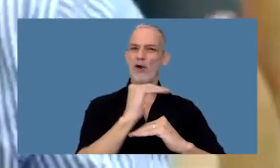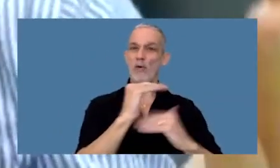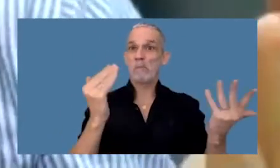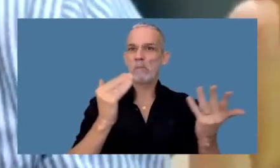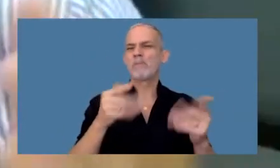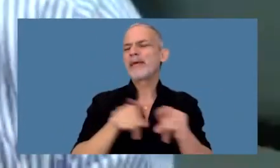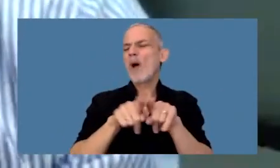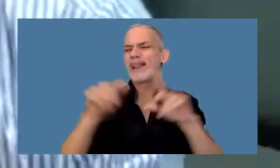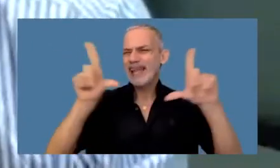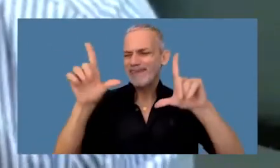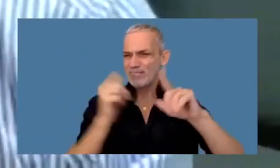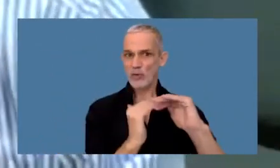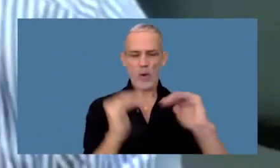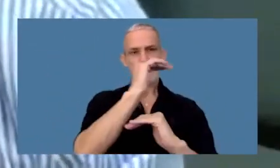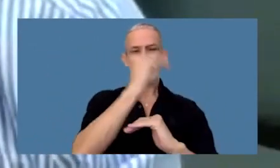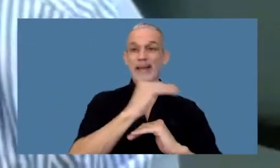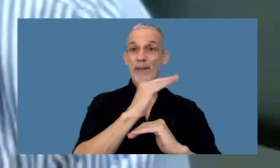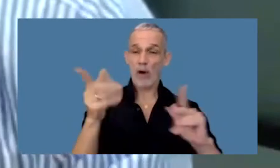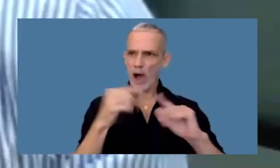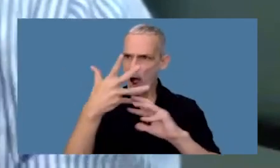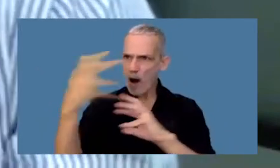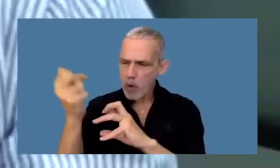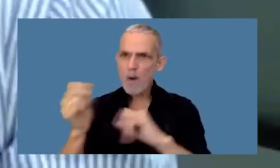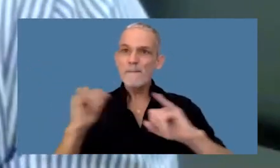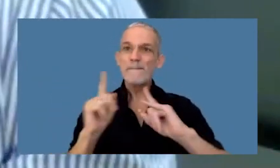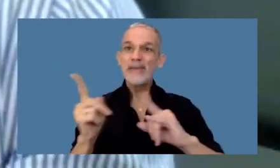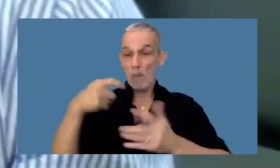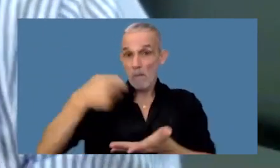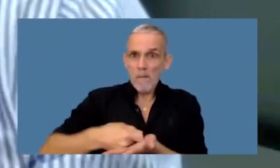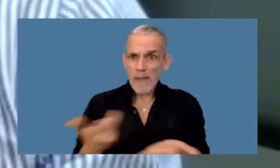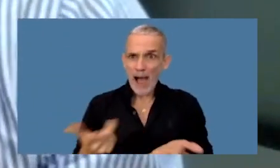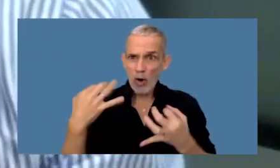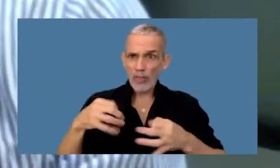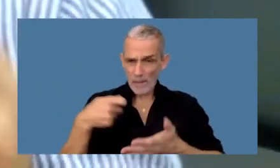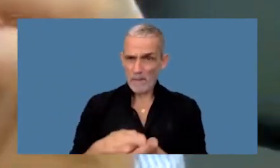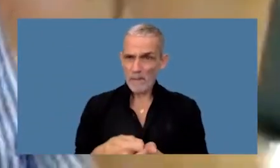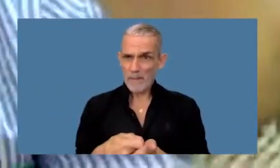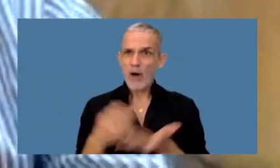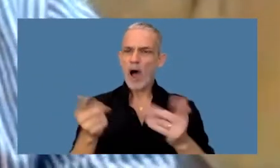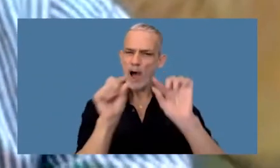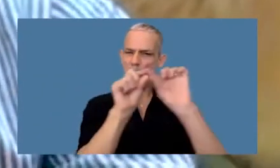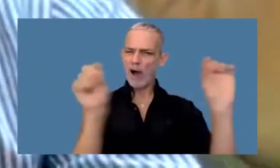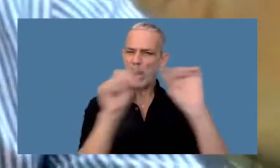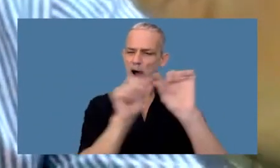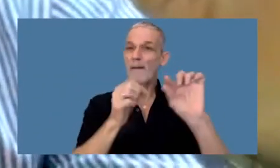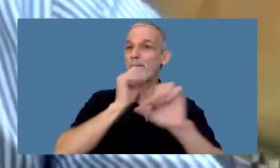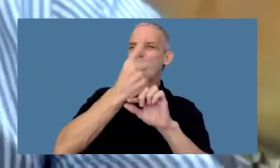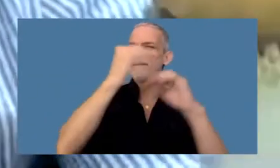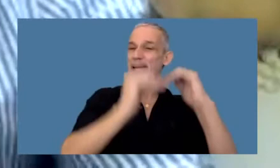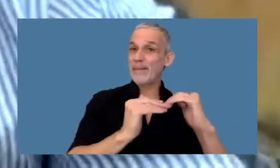el rating de televisión a partir de que interceptan esas campañas que son pagas ponen en ese link